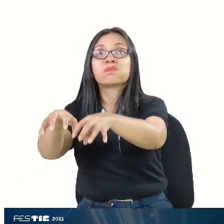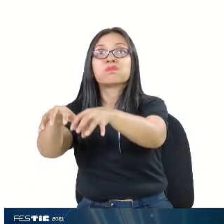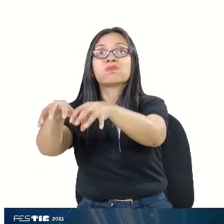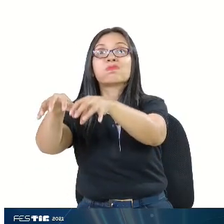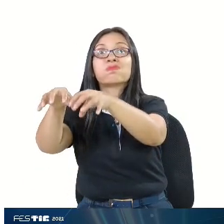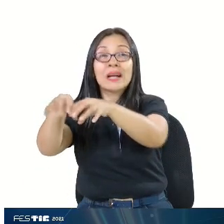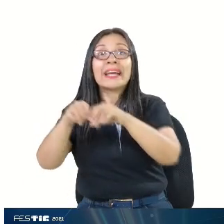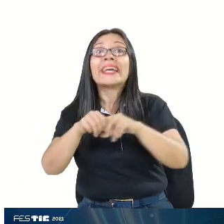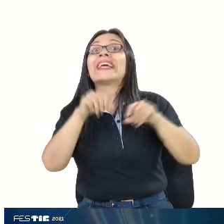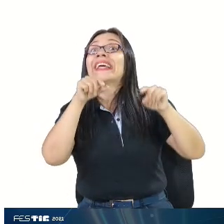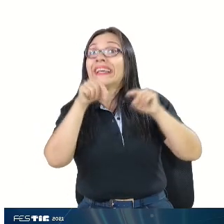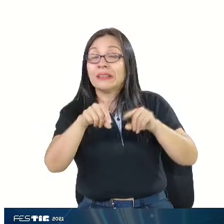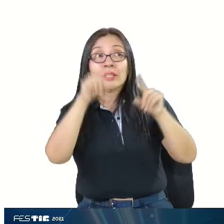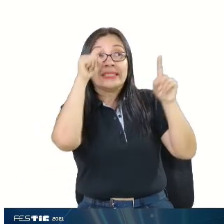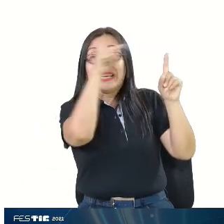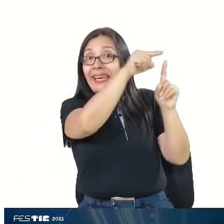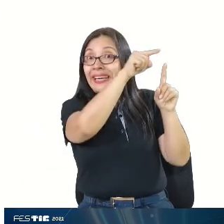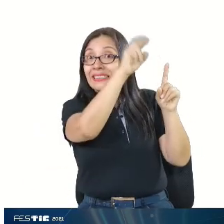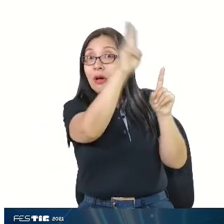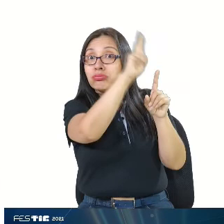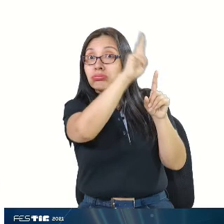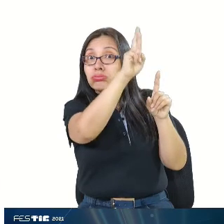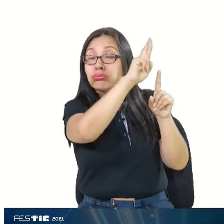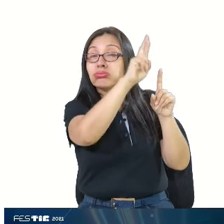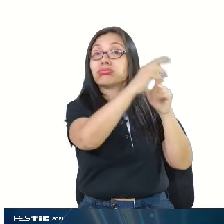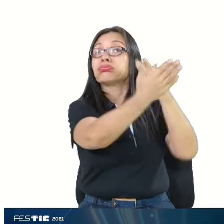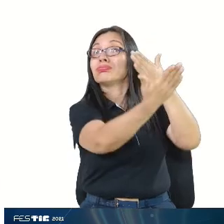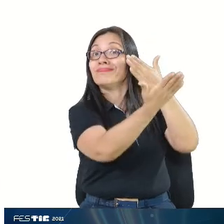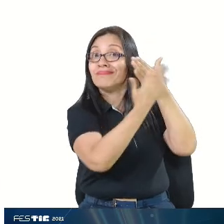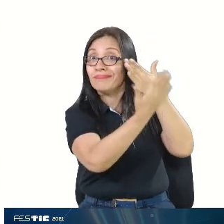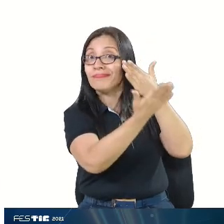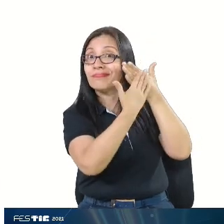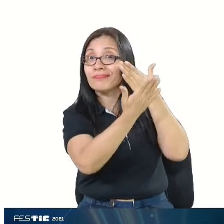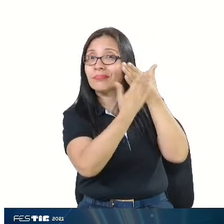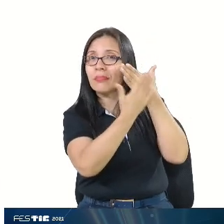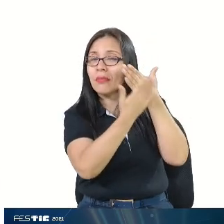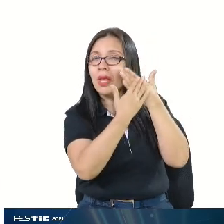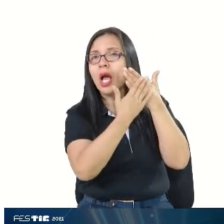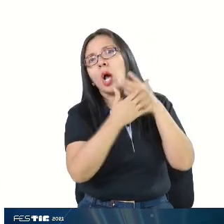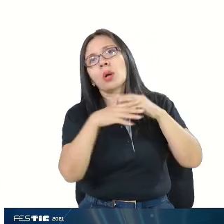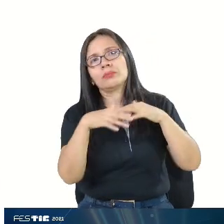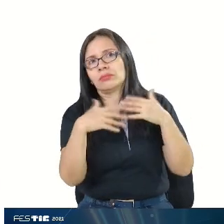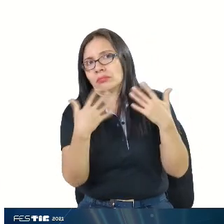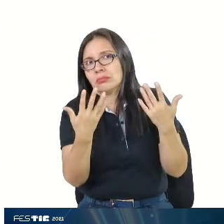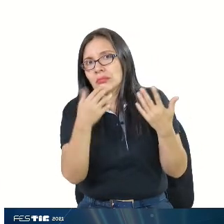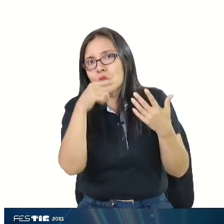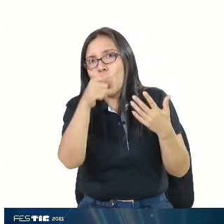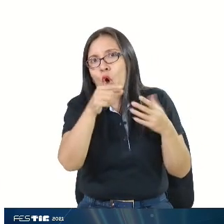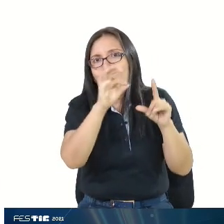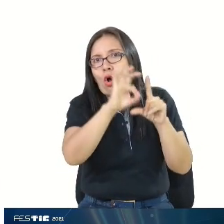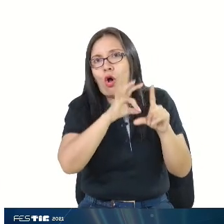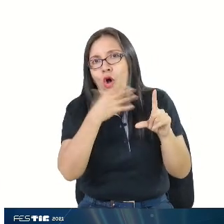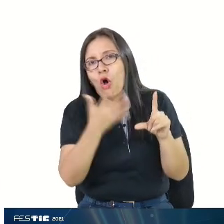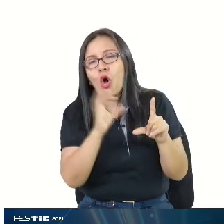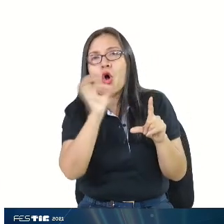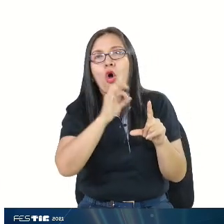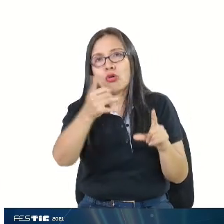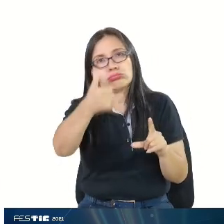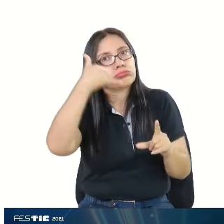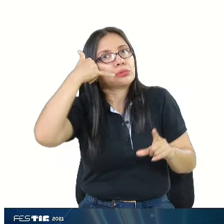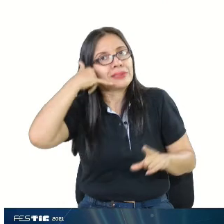constante comunicación, bien sea a través de medios digitales o a través de radio, teléfonos.